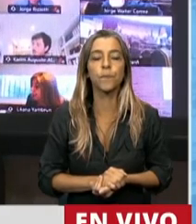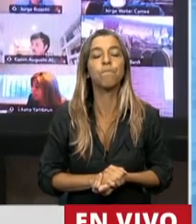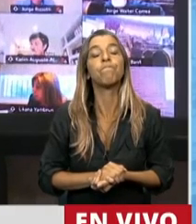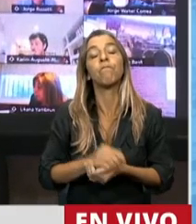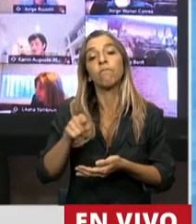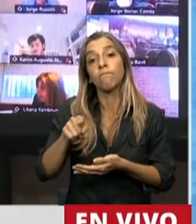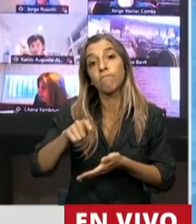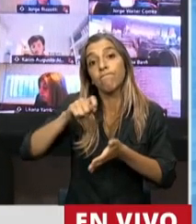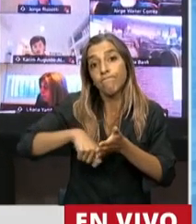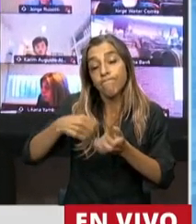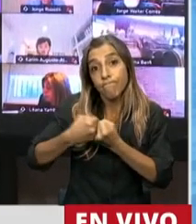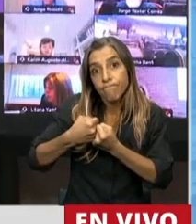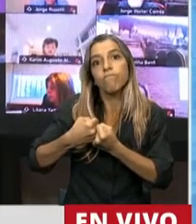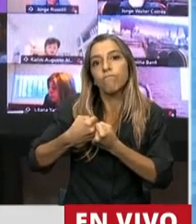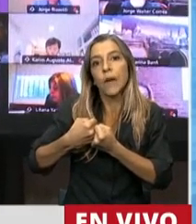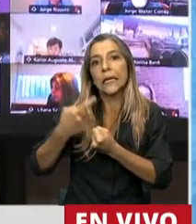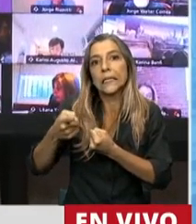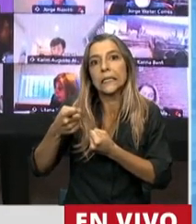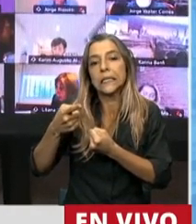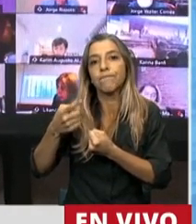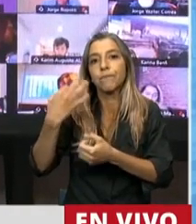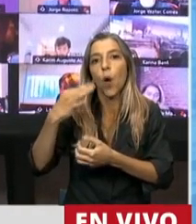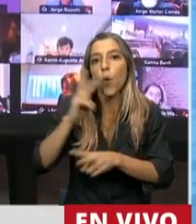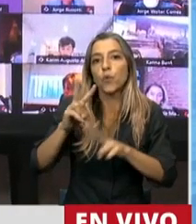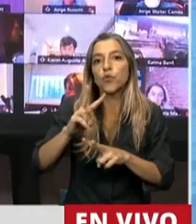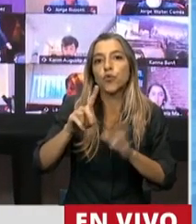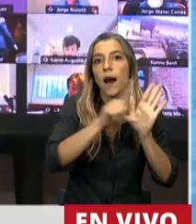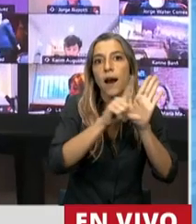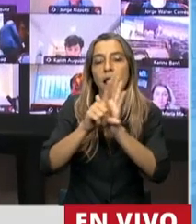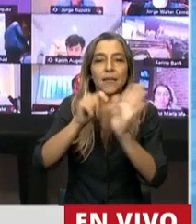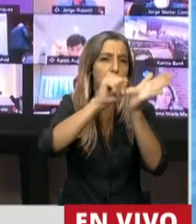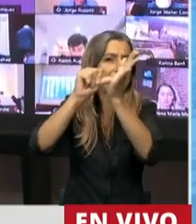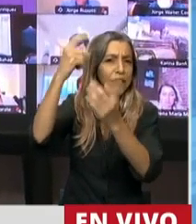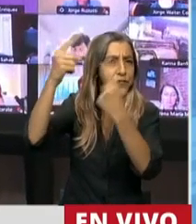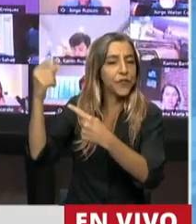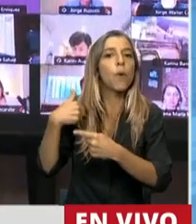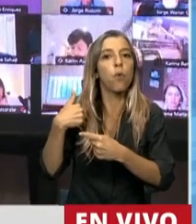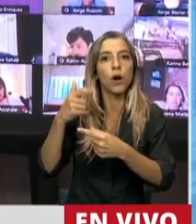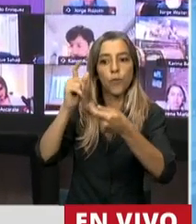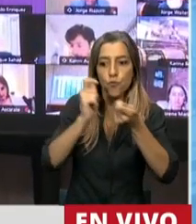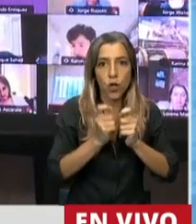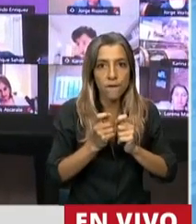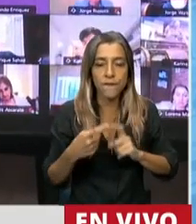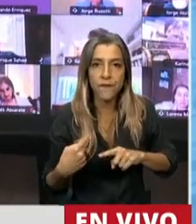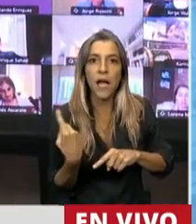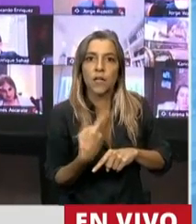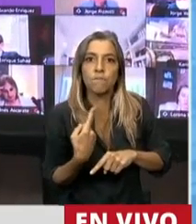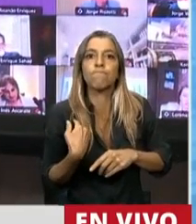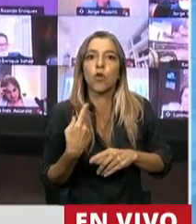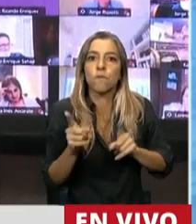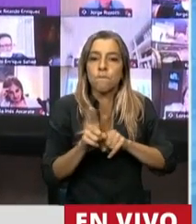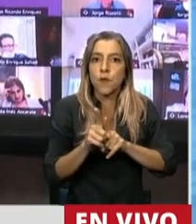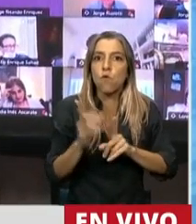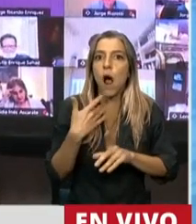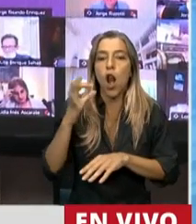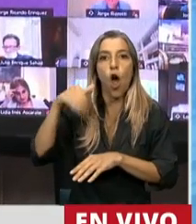modificaciones a las distintas leyes que los distintos países han ido llevando adelante para garantizar lo establecido por la OMPI.